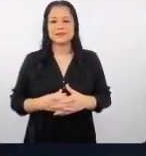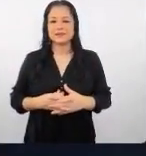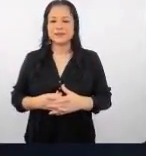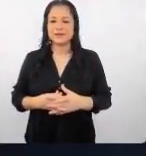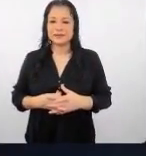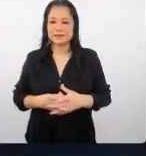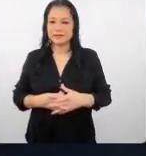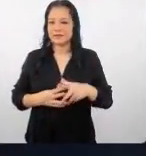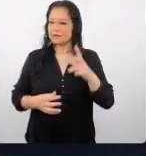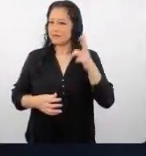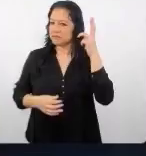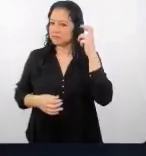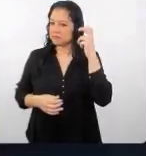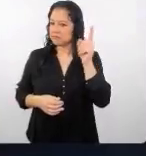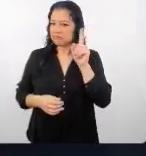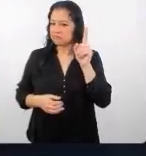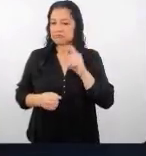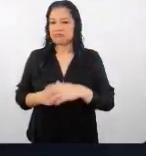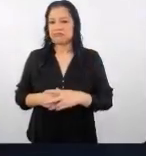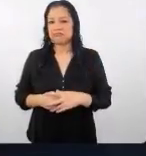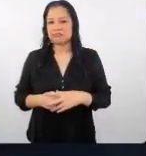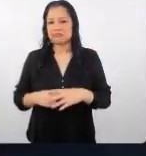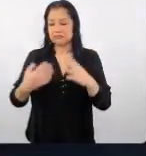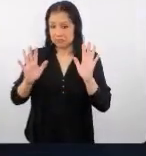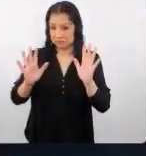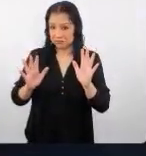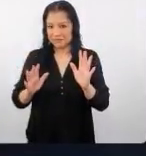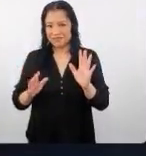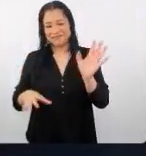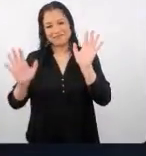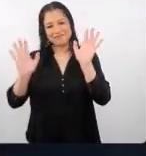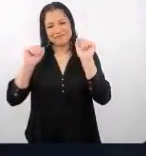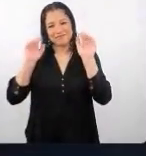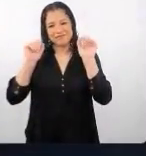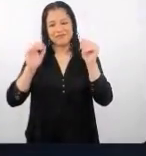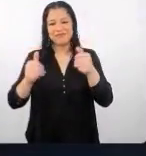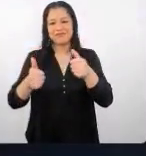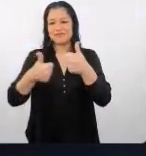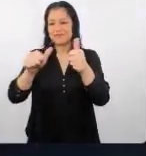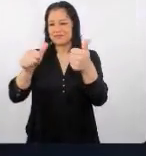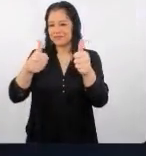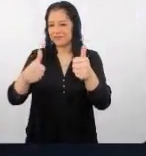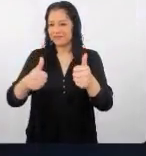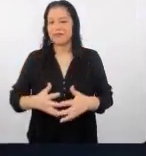Magali ¿no te escuchamos? sí hola ¿qué tal? ¿cómo están? hola Magali